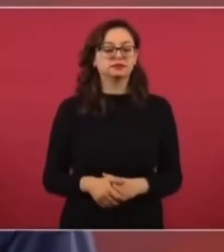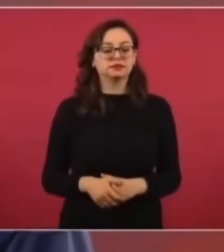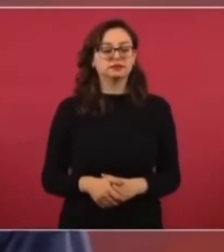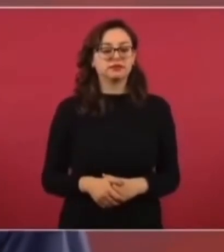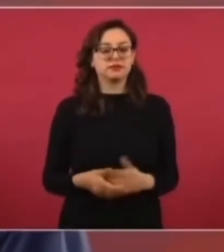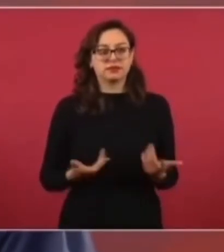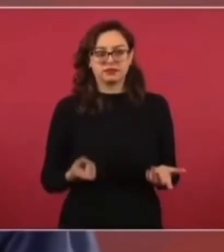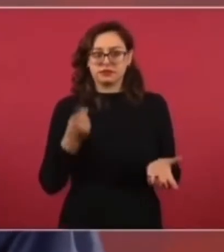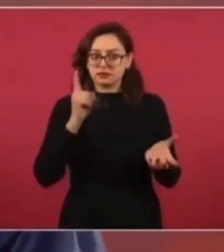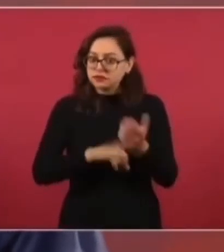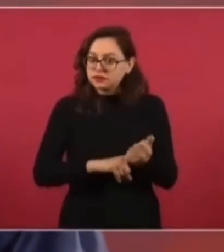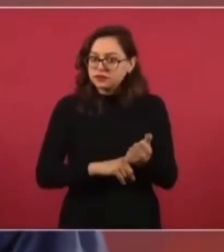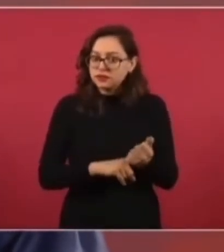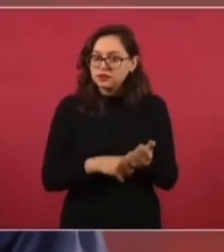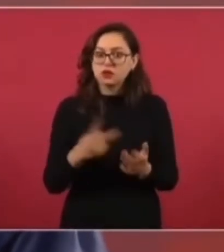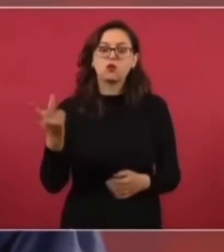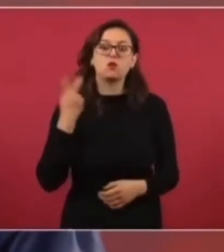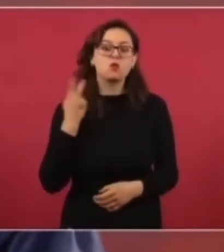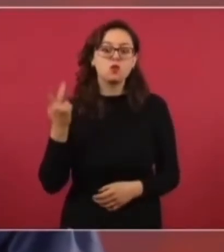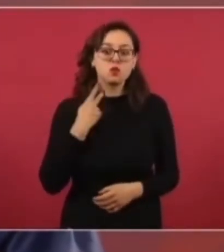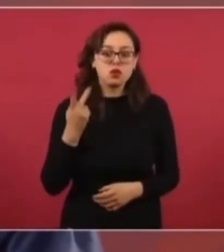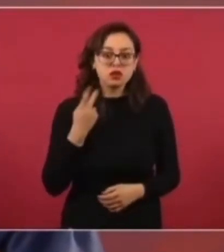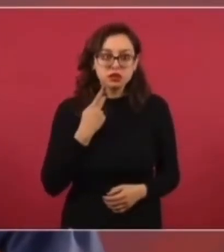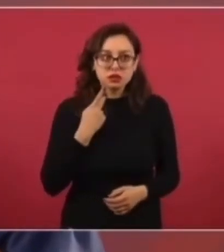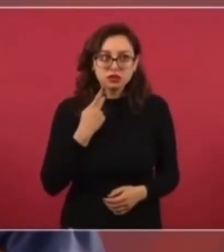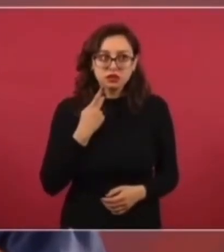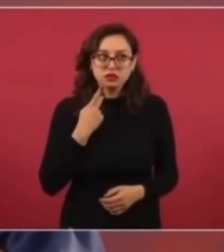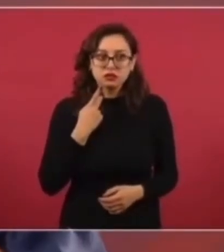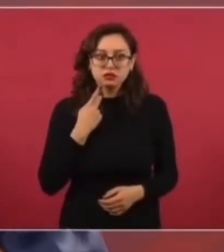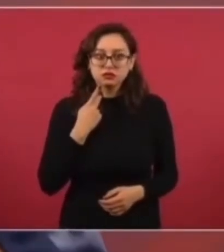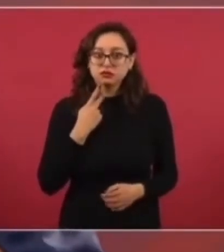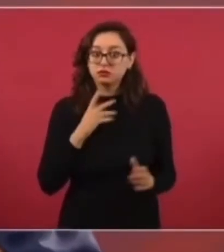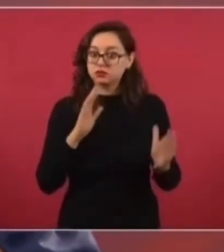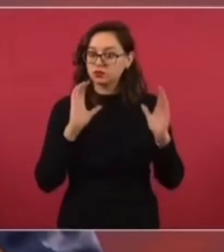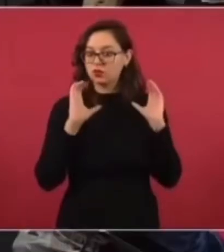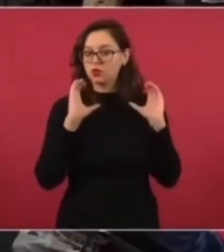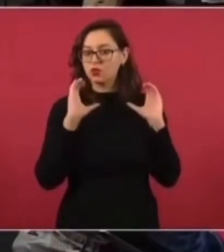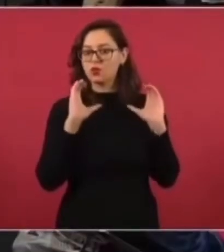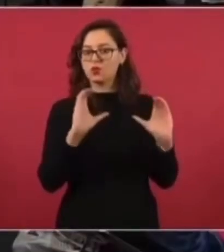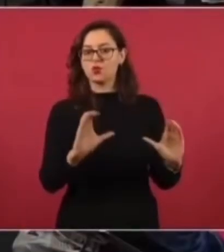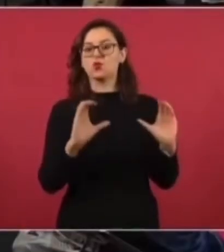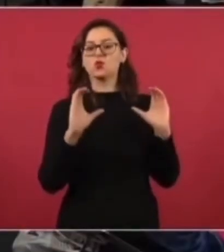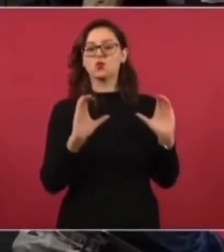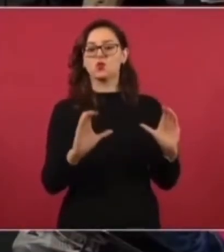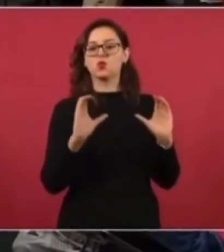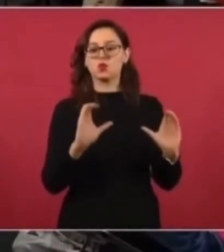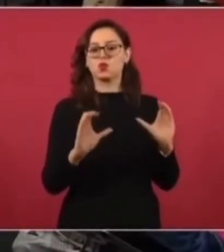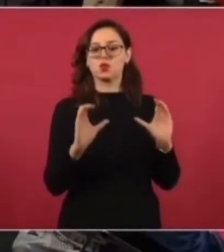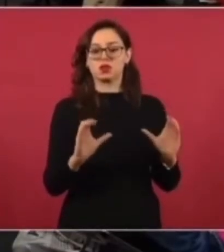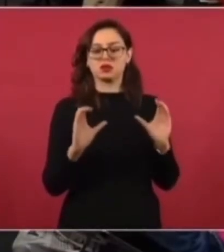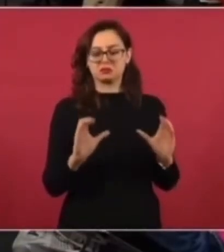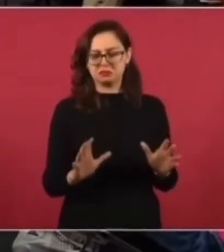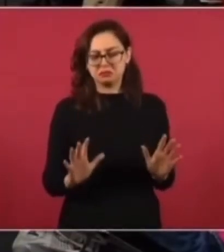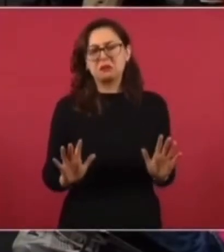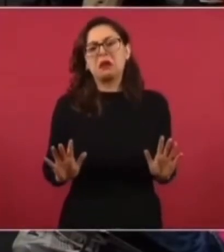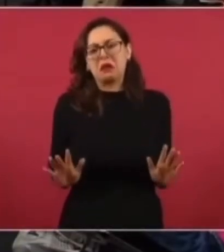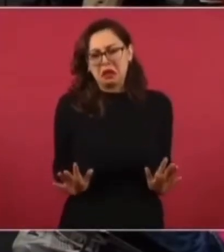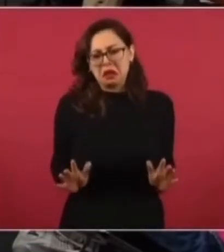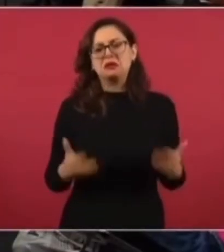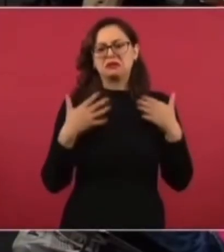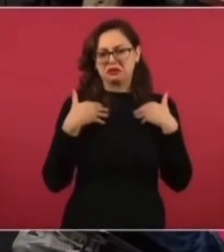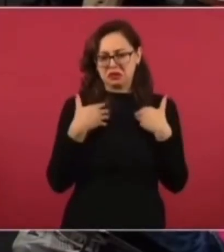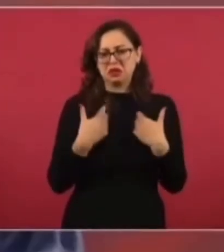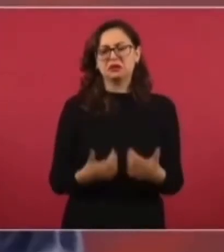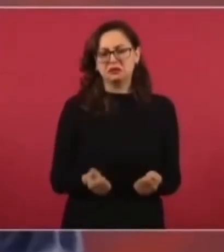politiquería, una cosa es que tengan simpatía con los partidos conservadores